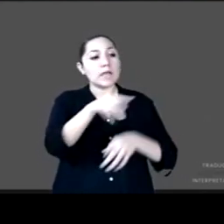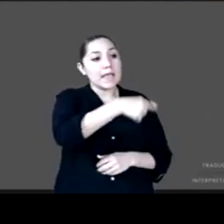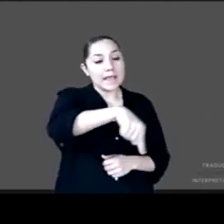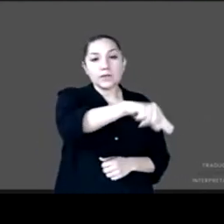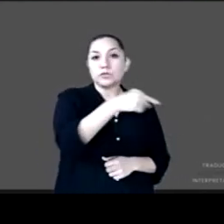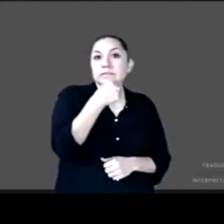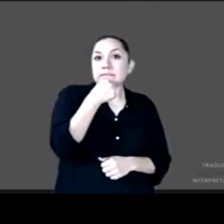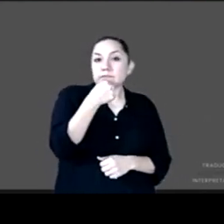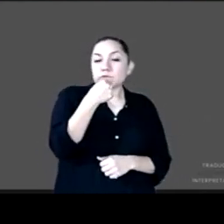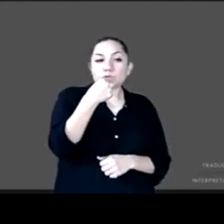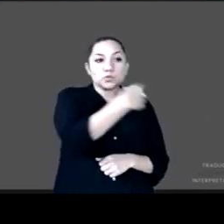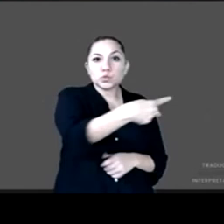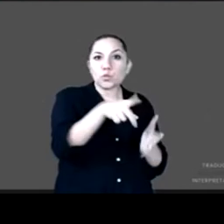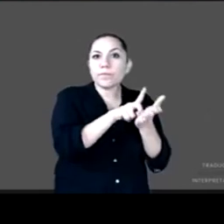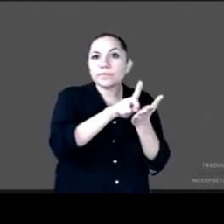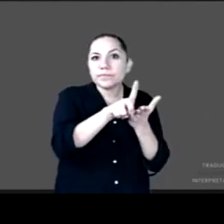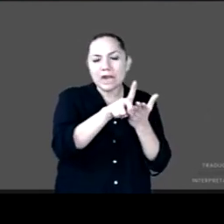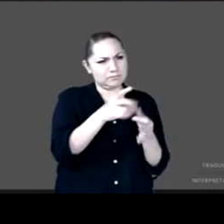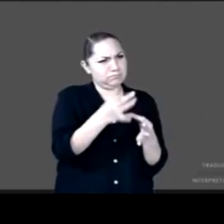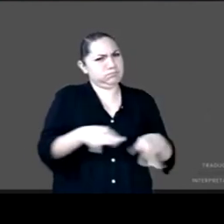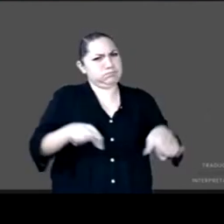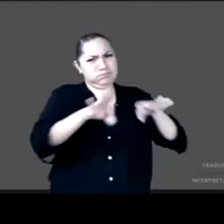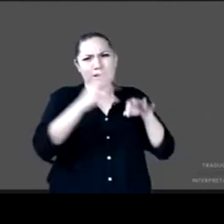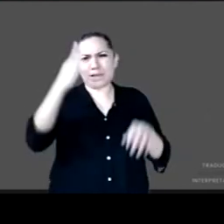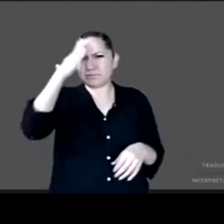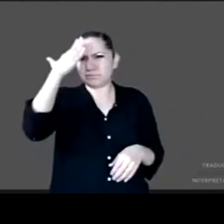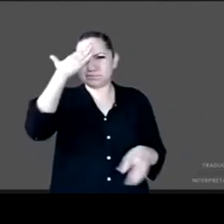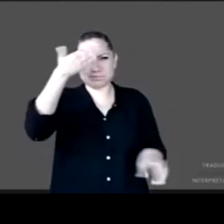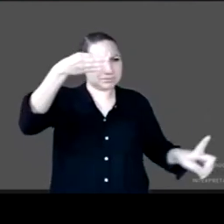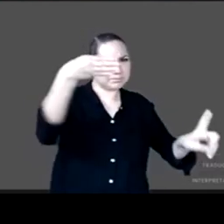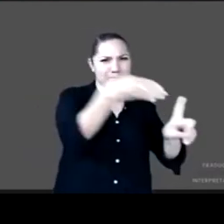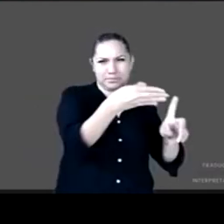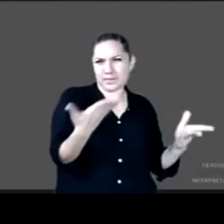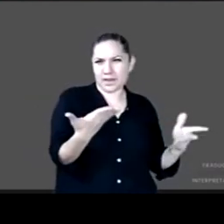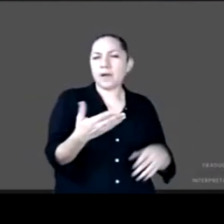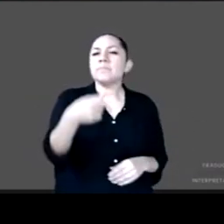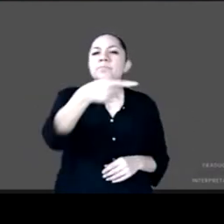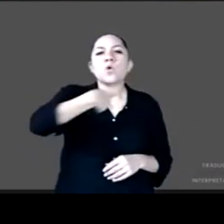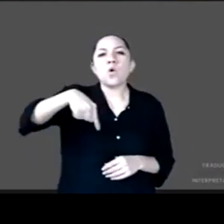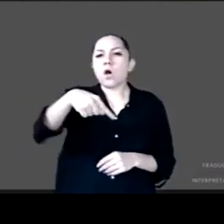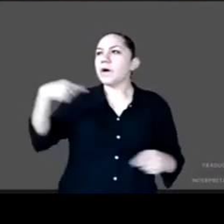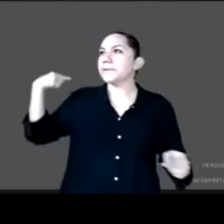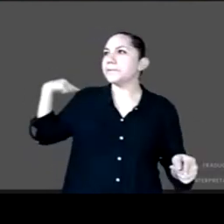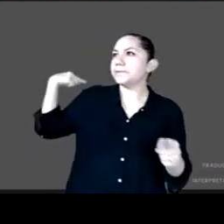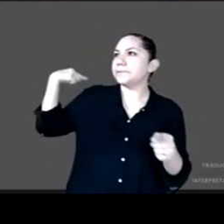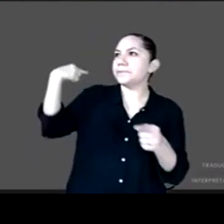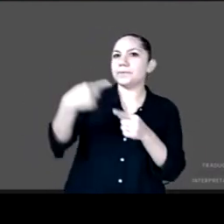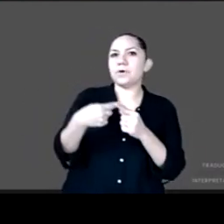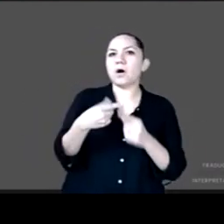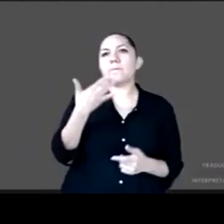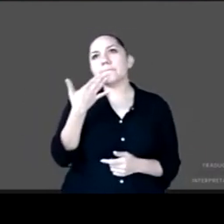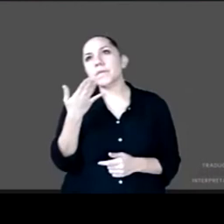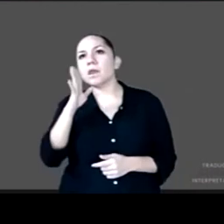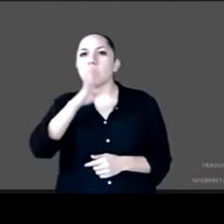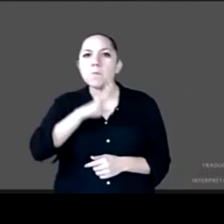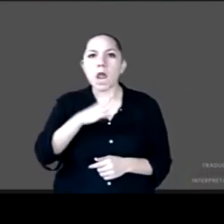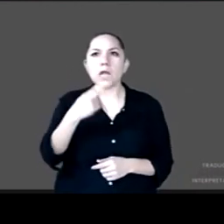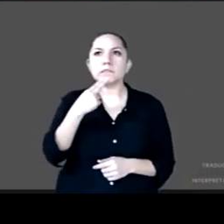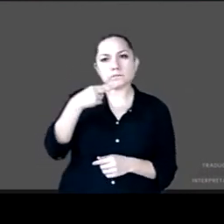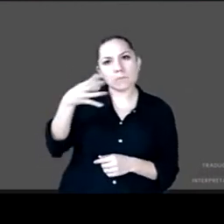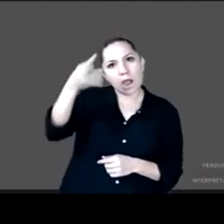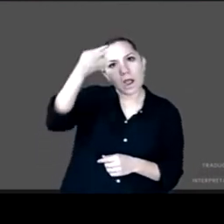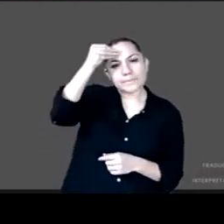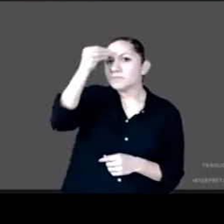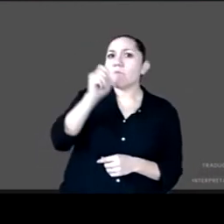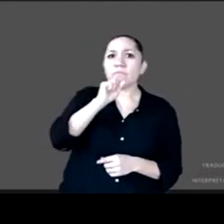no solo de la historia de lo que México ha hecho bien y mal sino también de lo que se ha hecho en otros países dejando de lado los